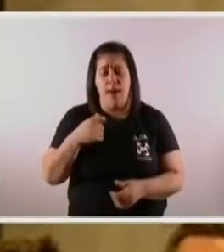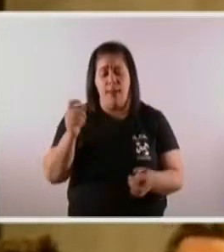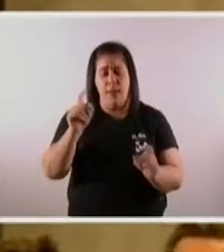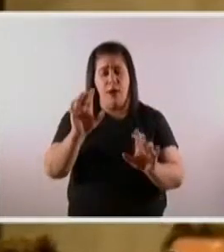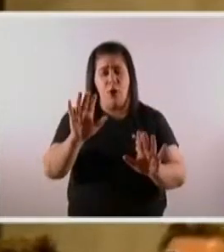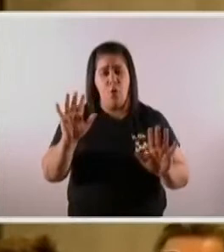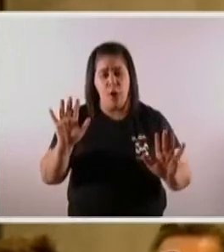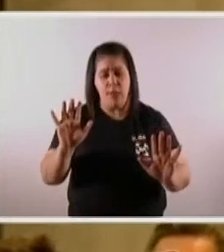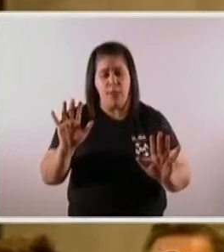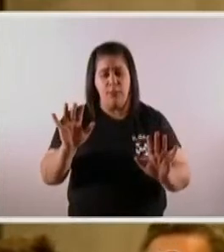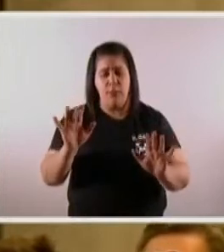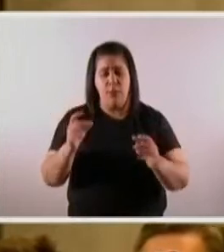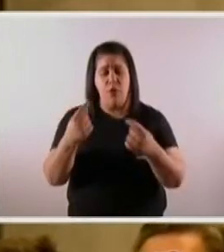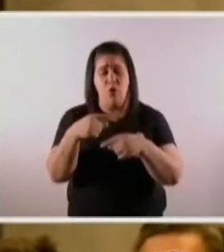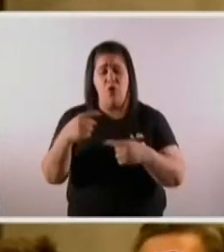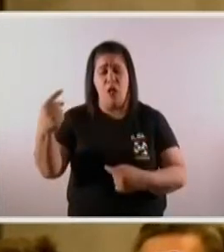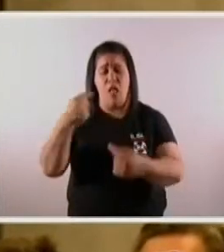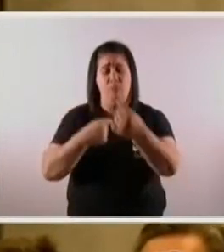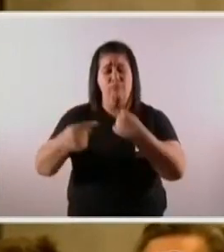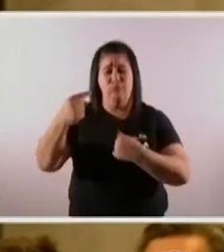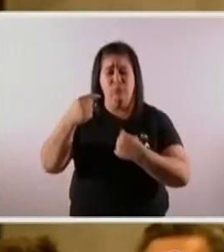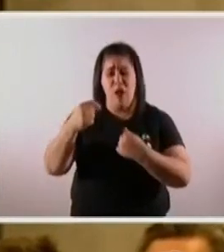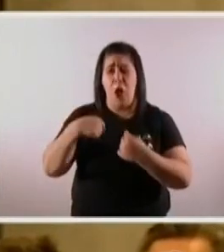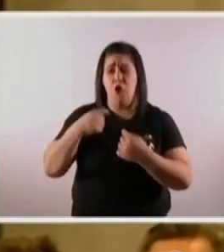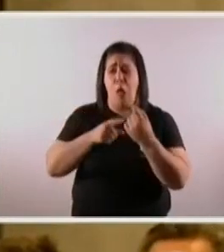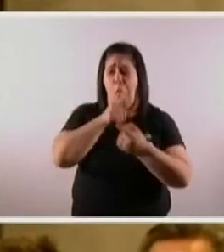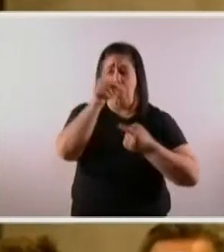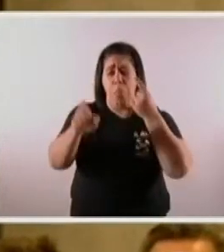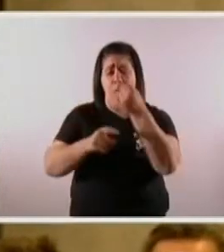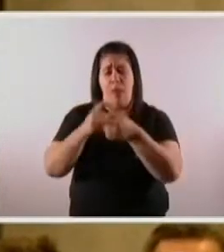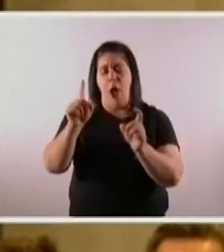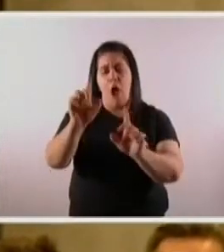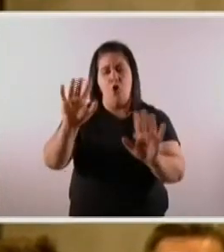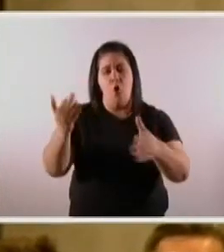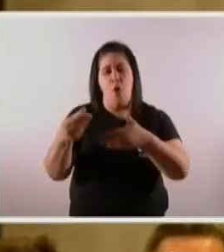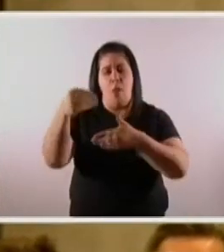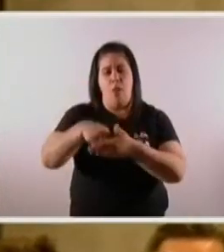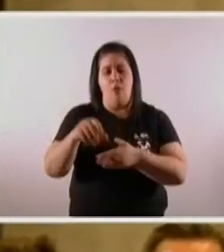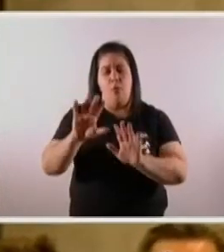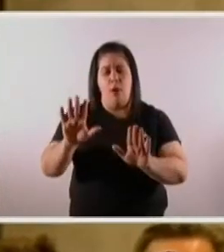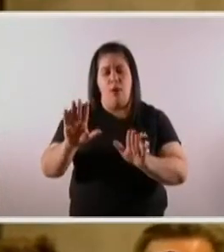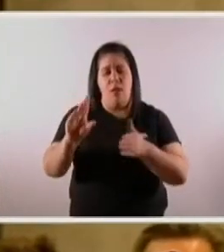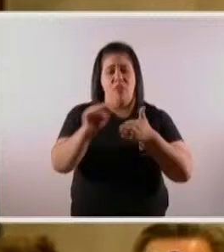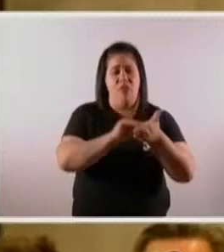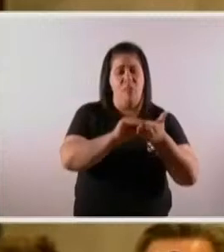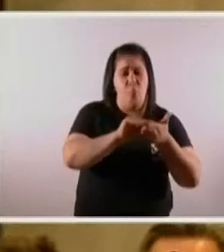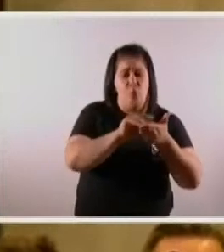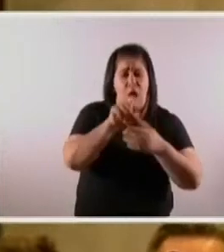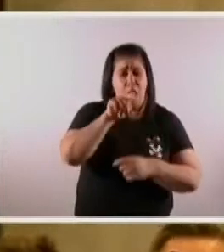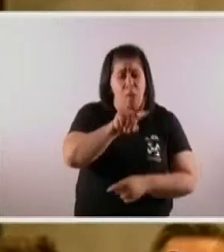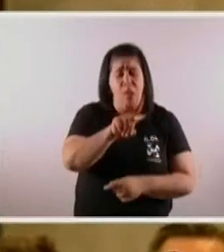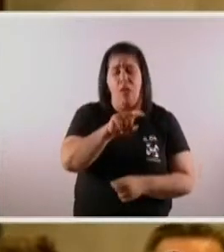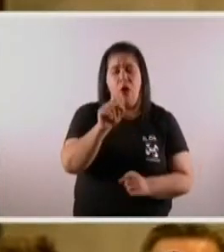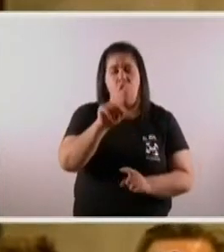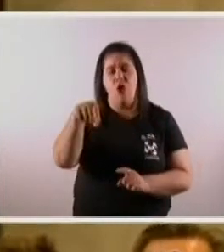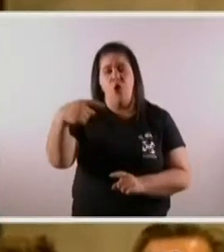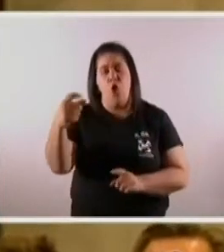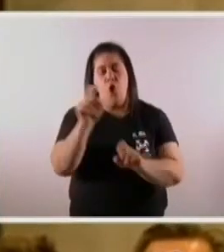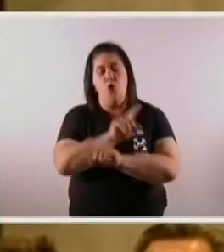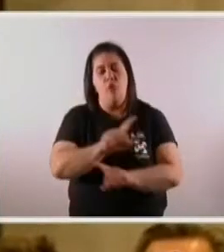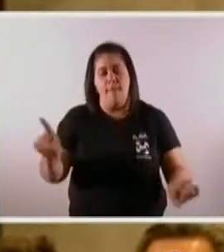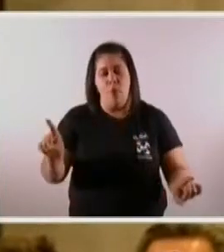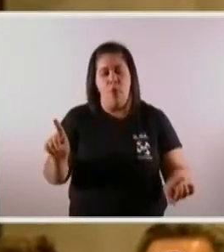las alusiones personales en mi contra, yo la conteste con alusiones personales. No lo voy a hacer. Ni con este diputado ni con ninguno. Nosotros vamos por el camino